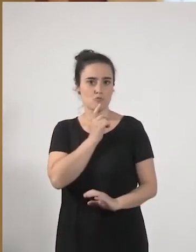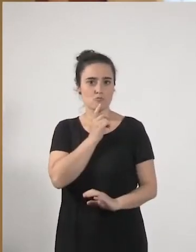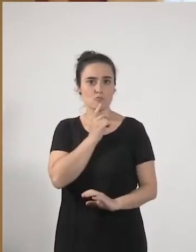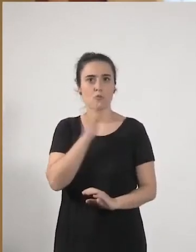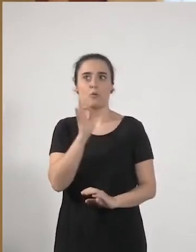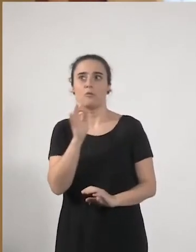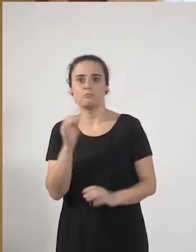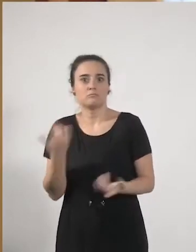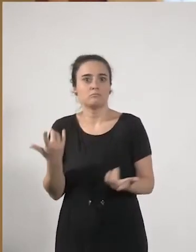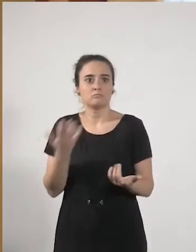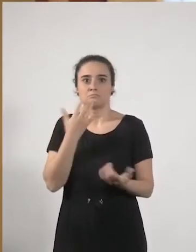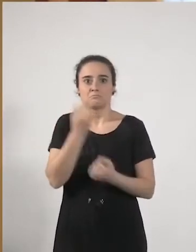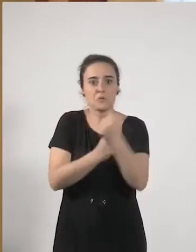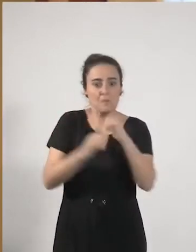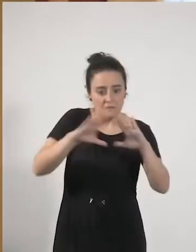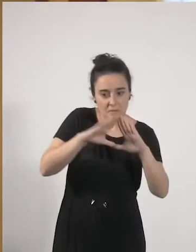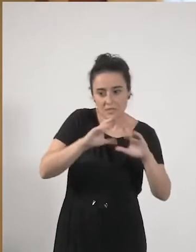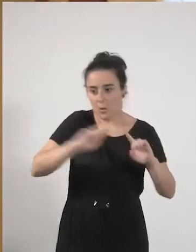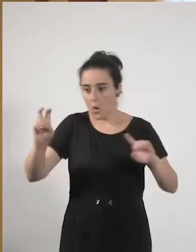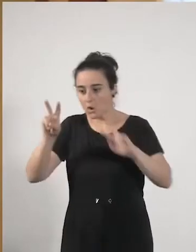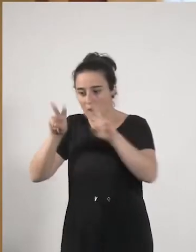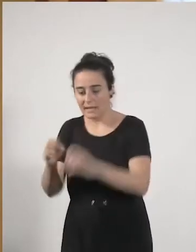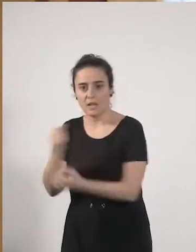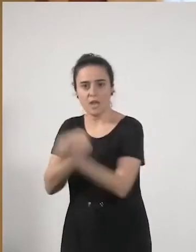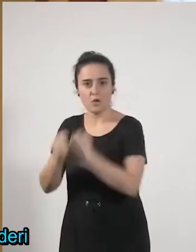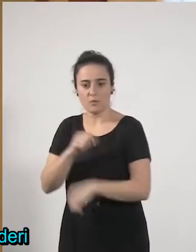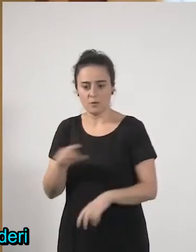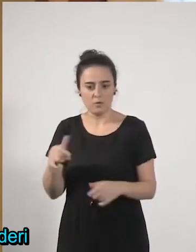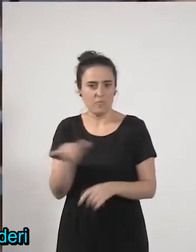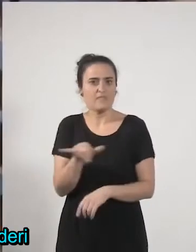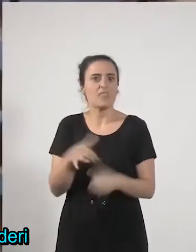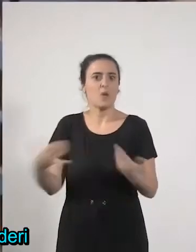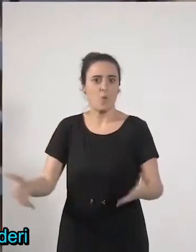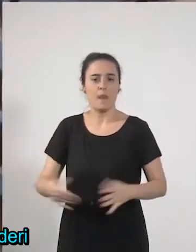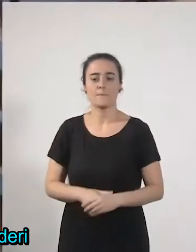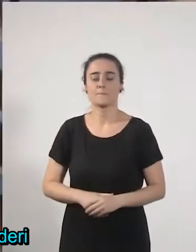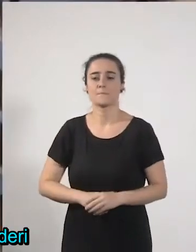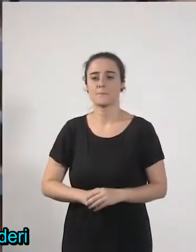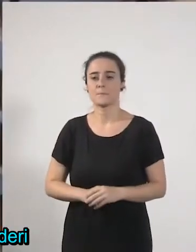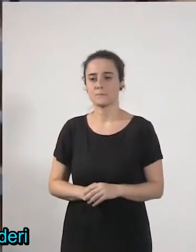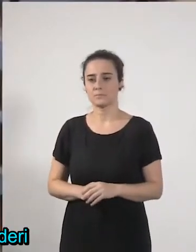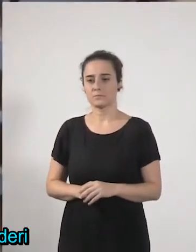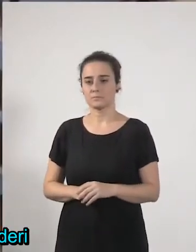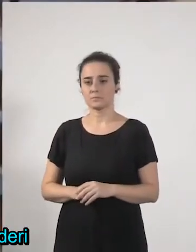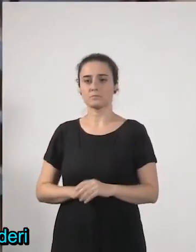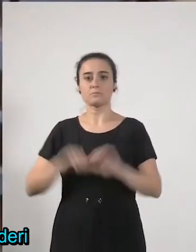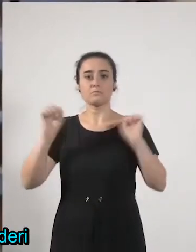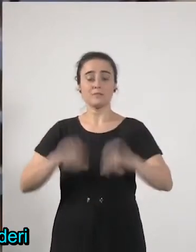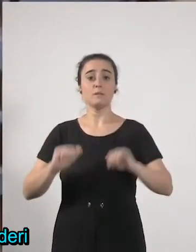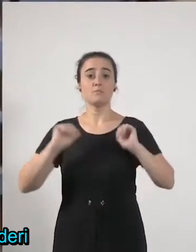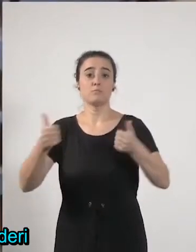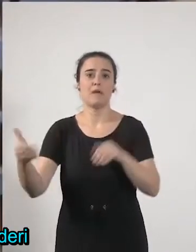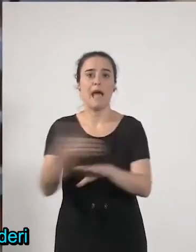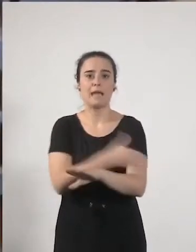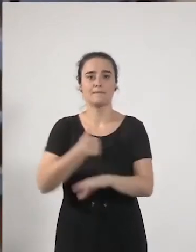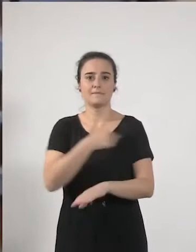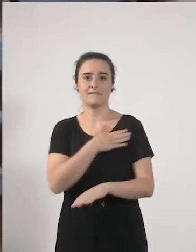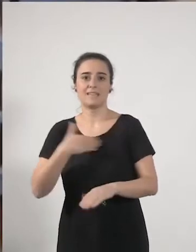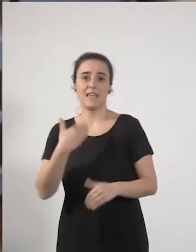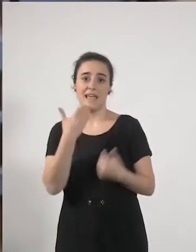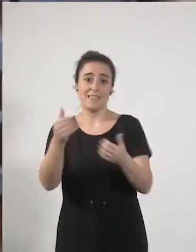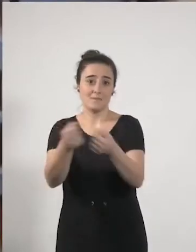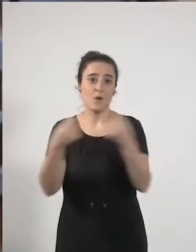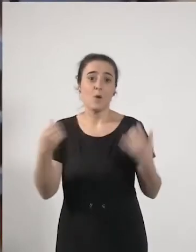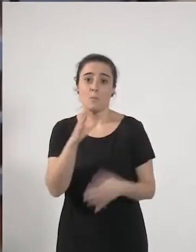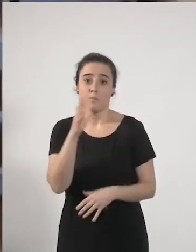se diferencia de otros análisis económicos? Oswando, has sido retik eskerrakemane y diskiotema kunderig, o en